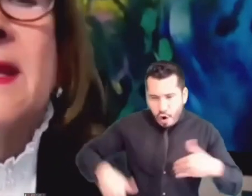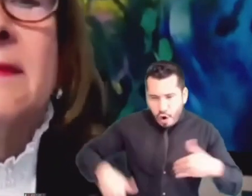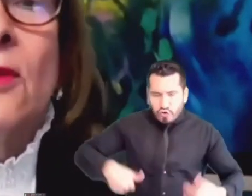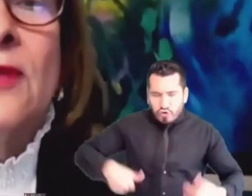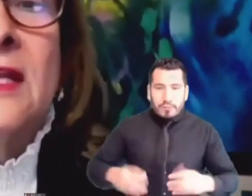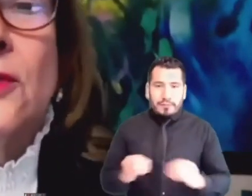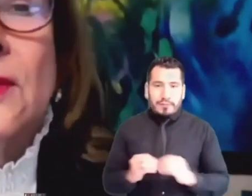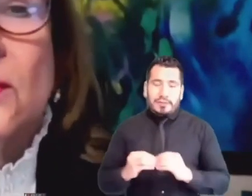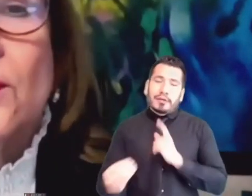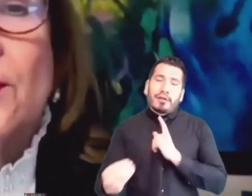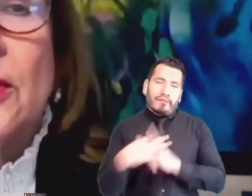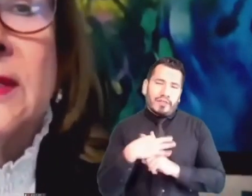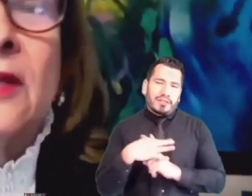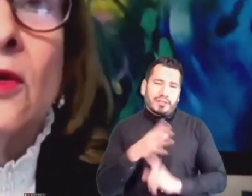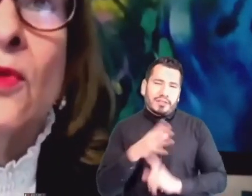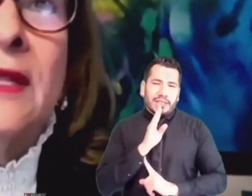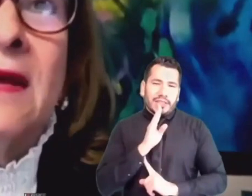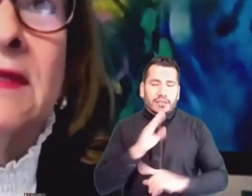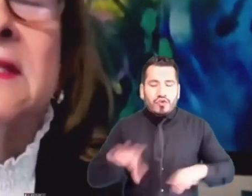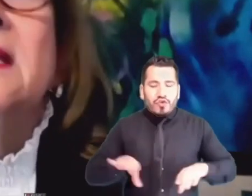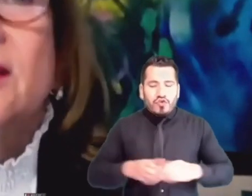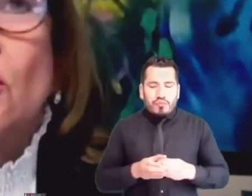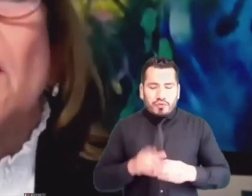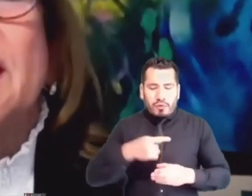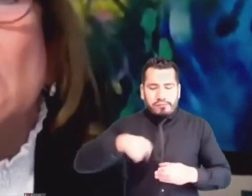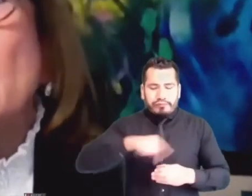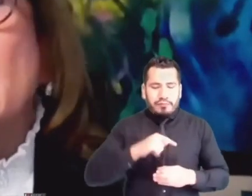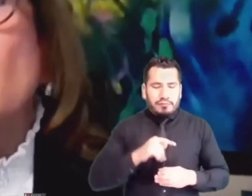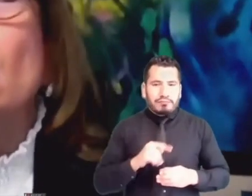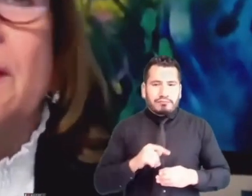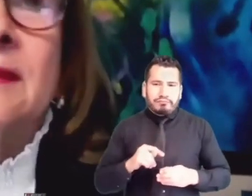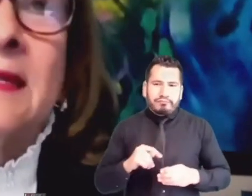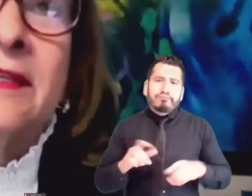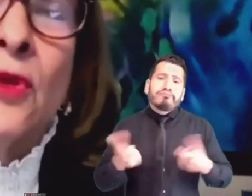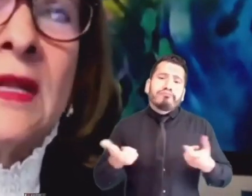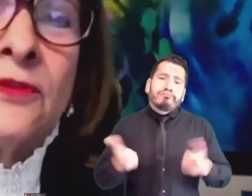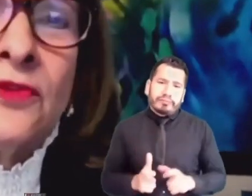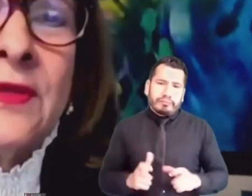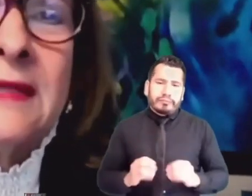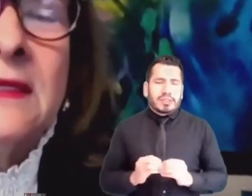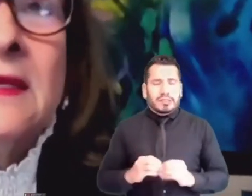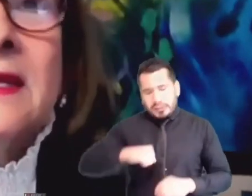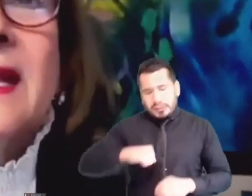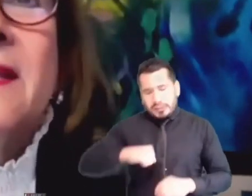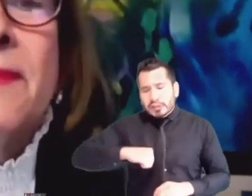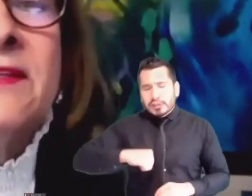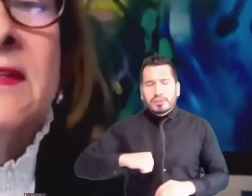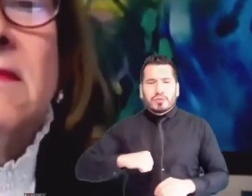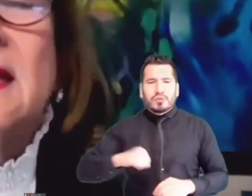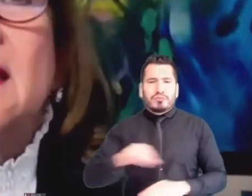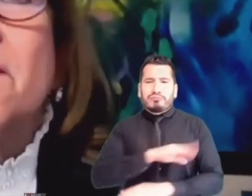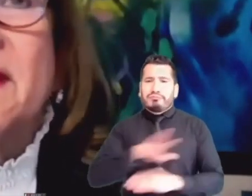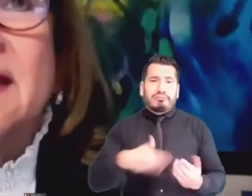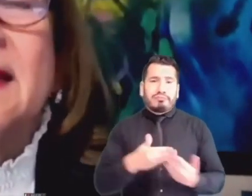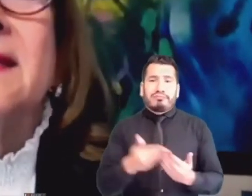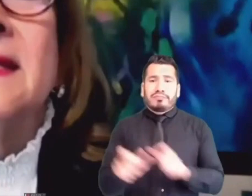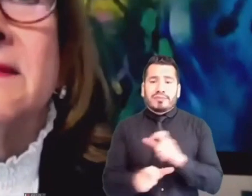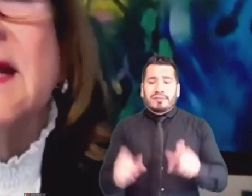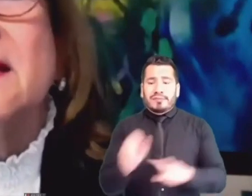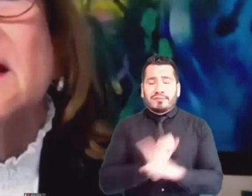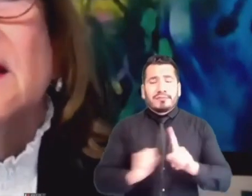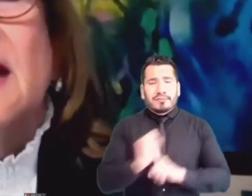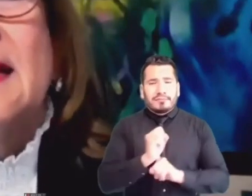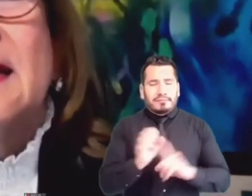solamente los derechos de los grupos minoritarios vulnerables, sino también los derechos fundamentales de toda la sociedad, es imprescindible empezar y